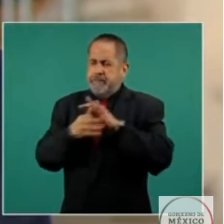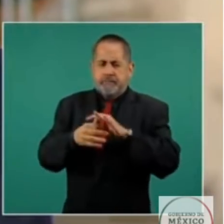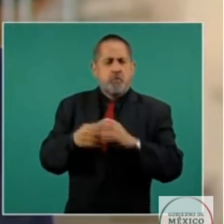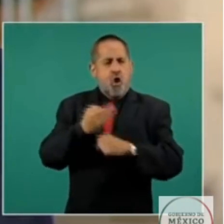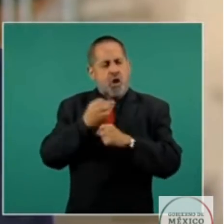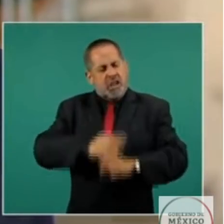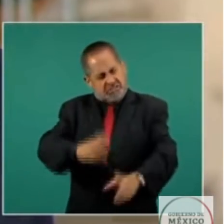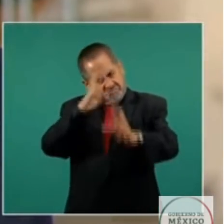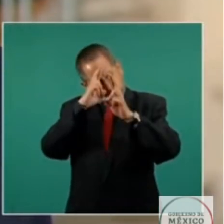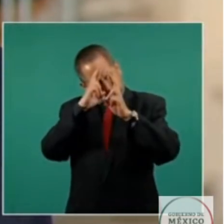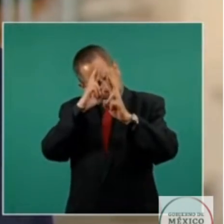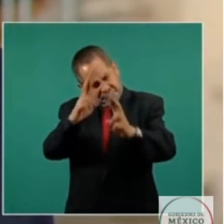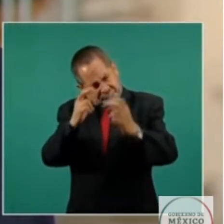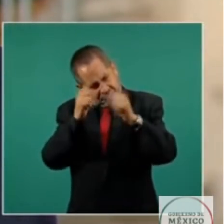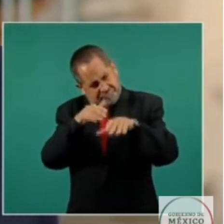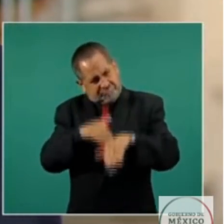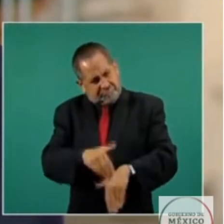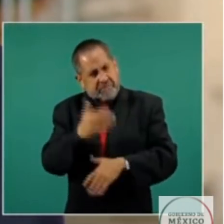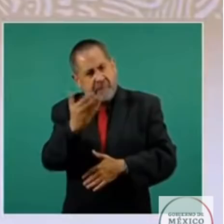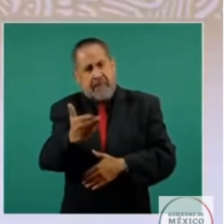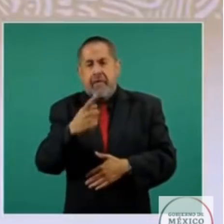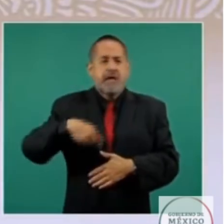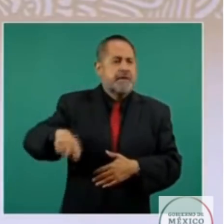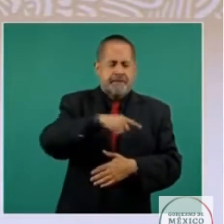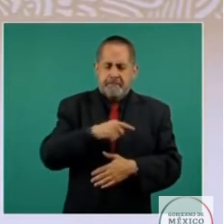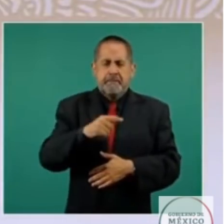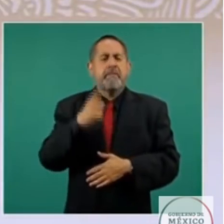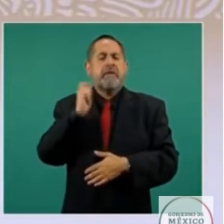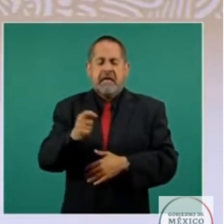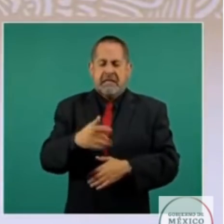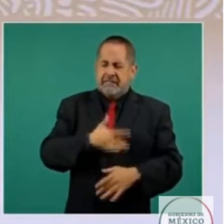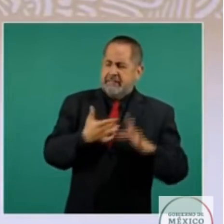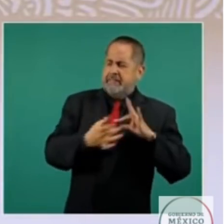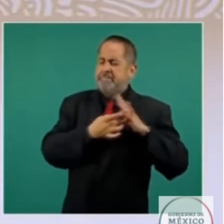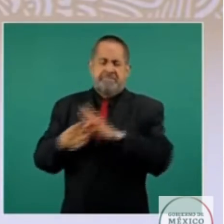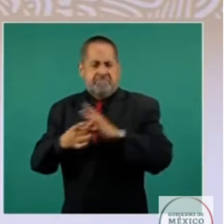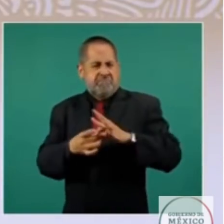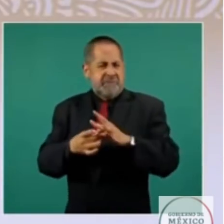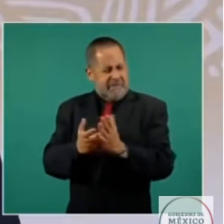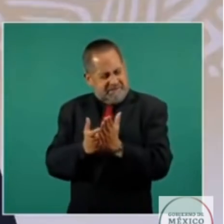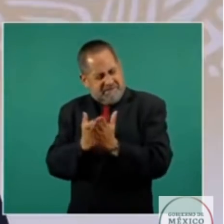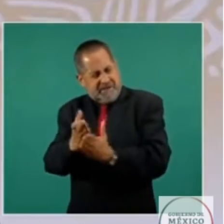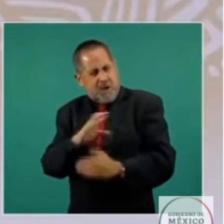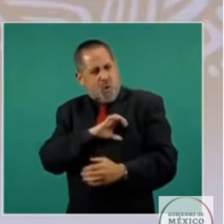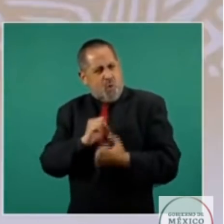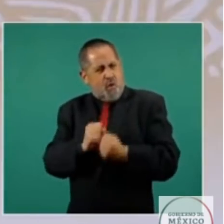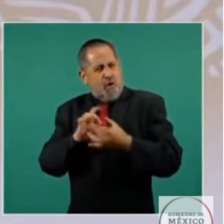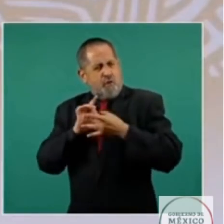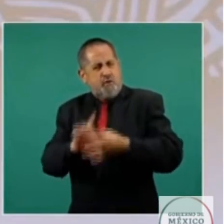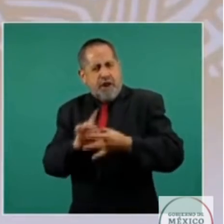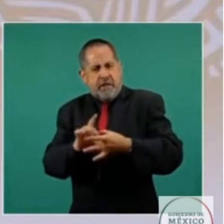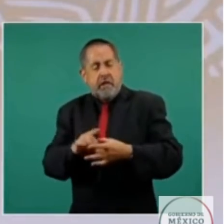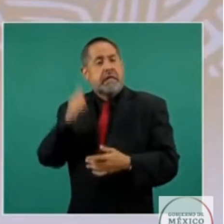a la solidaridad sostenida invariable apasionada y firme que siempre encontramos